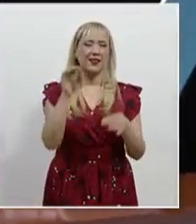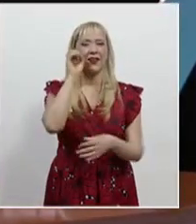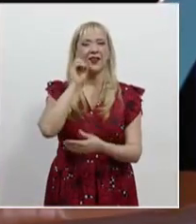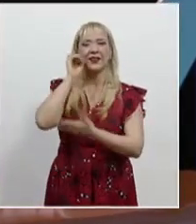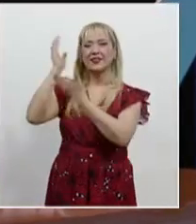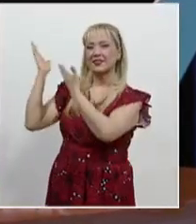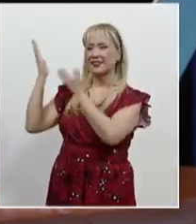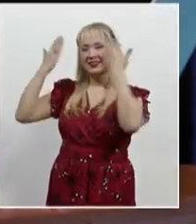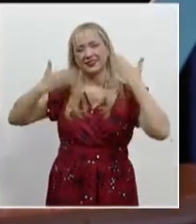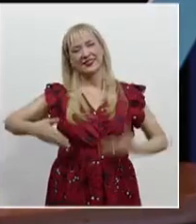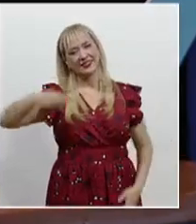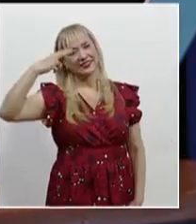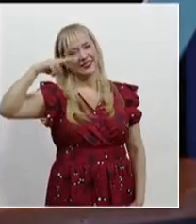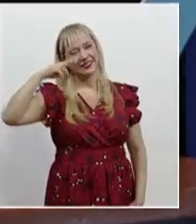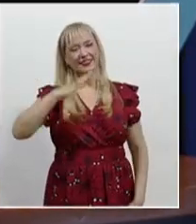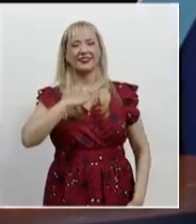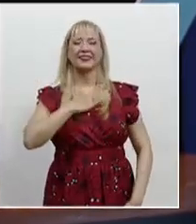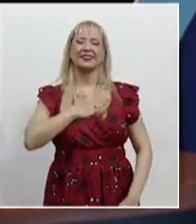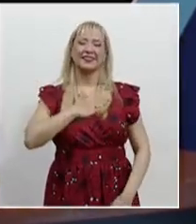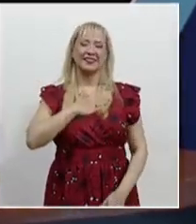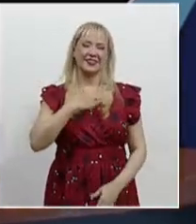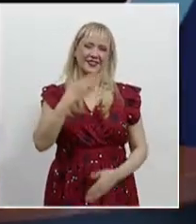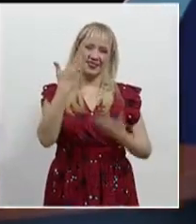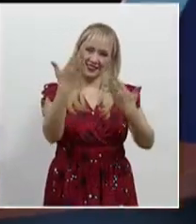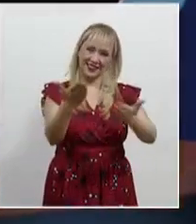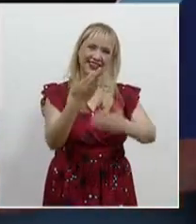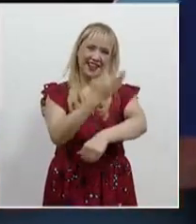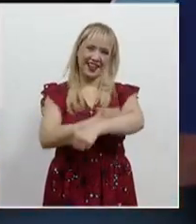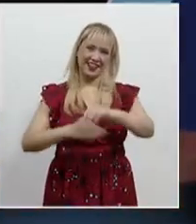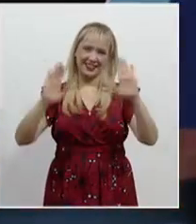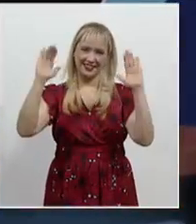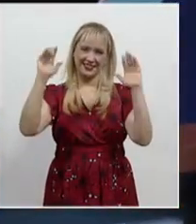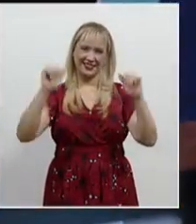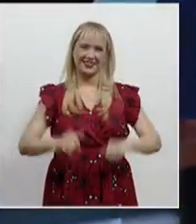González, muchas gracias, muy buen provecho y muy buenas tardes.